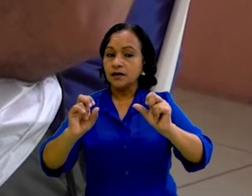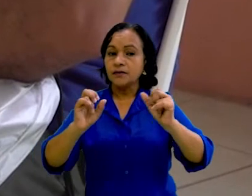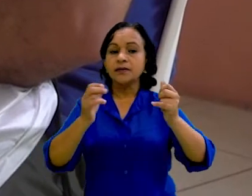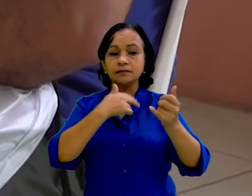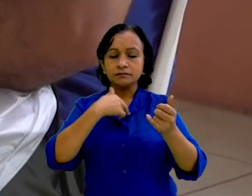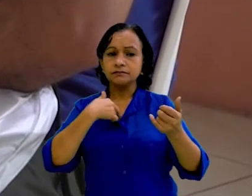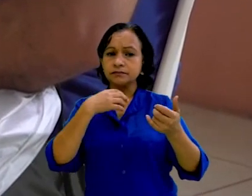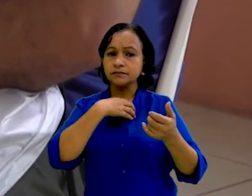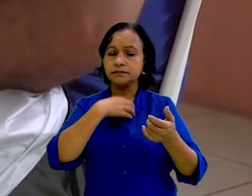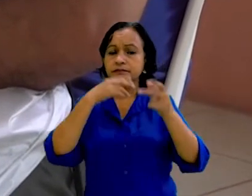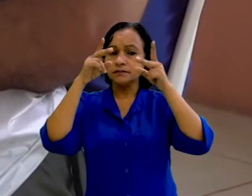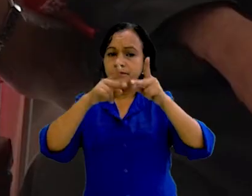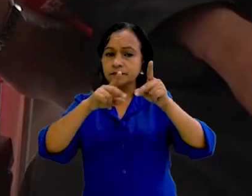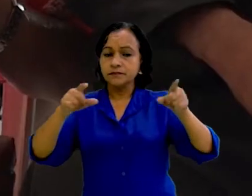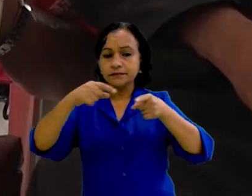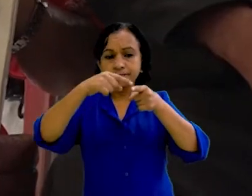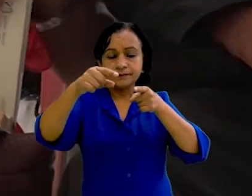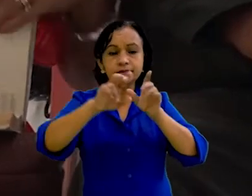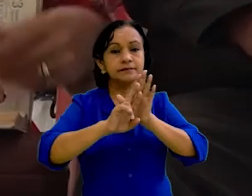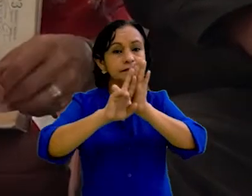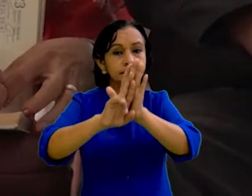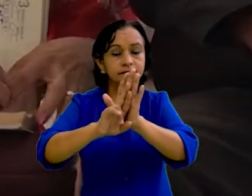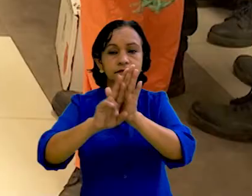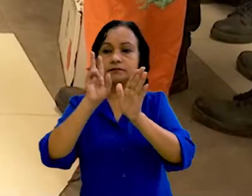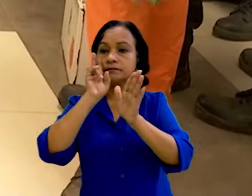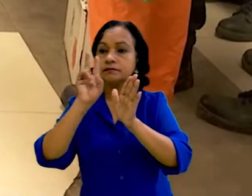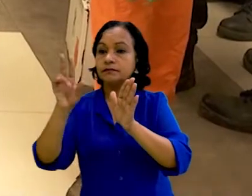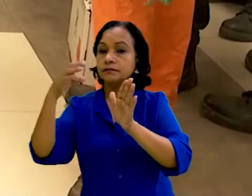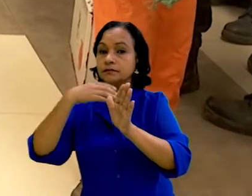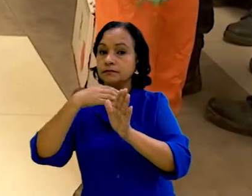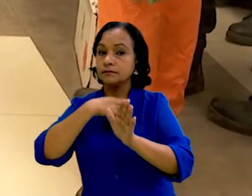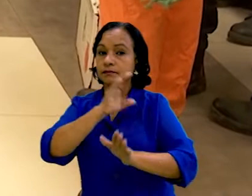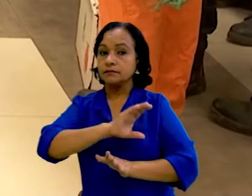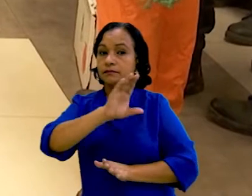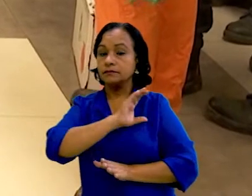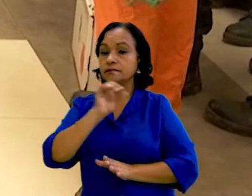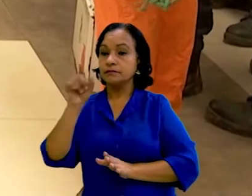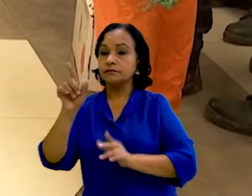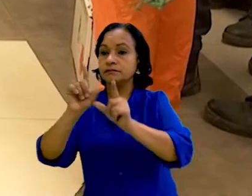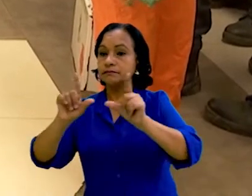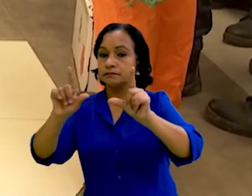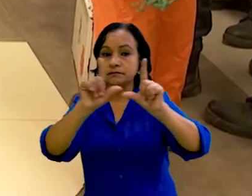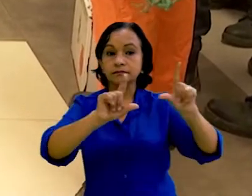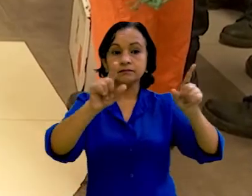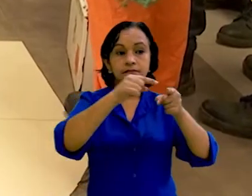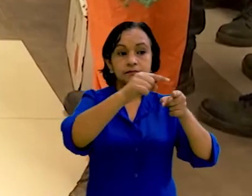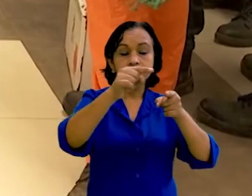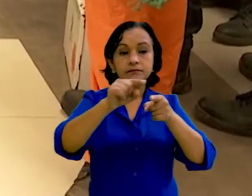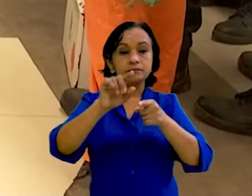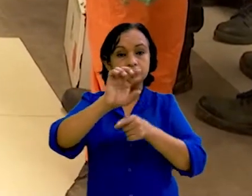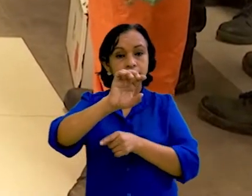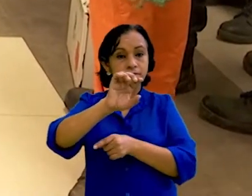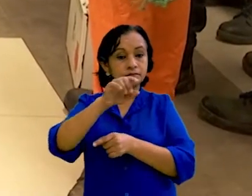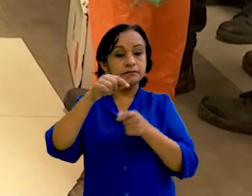institucionalizado planes municipales de respuesta que toman en cuenta las características y necesidades de los territorios, teniendo como eje